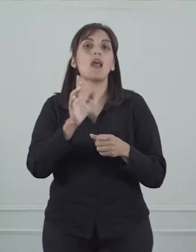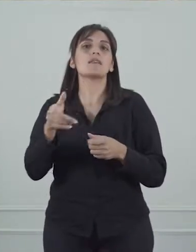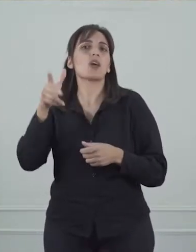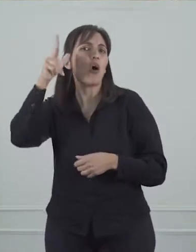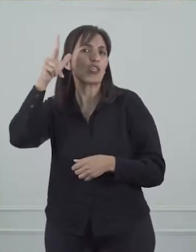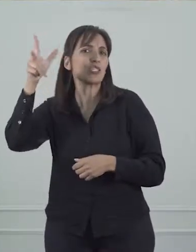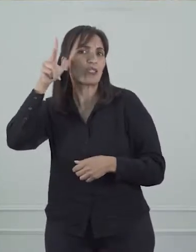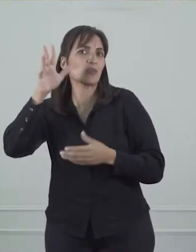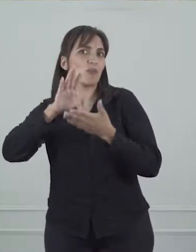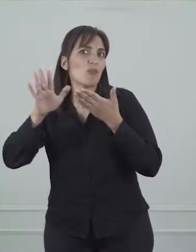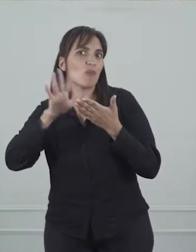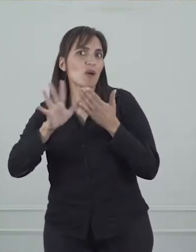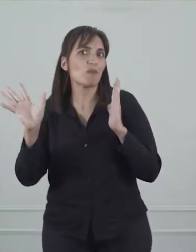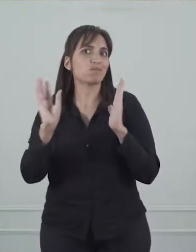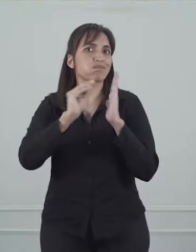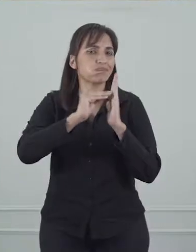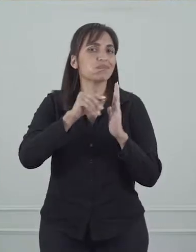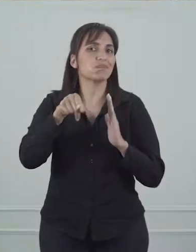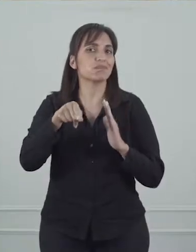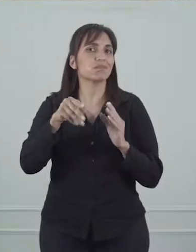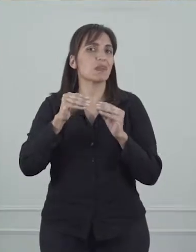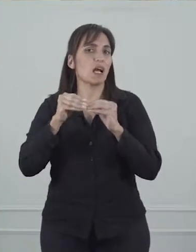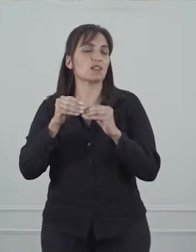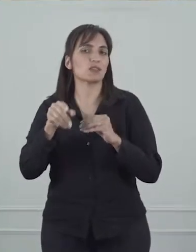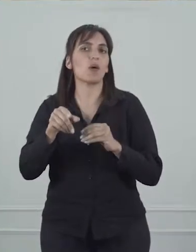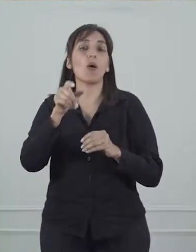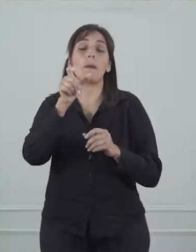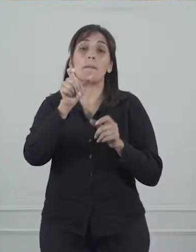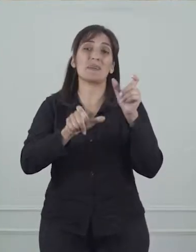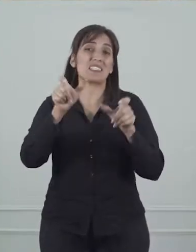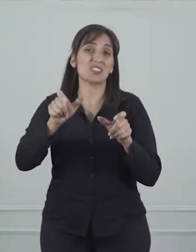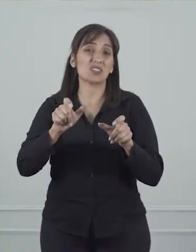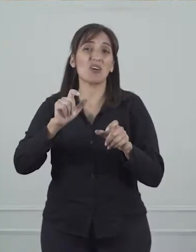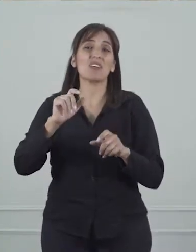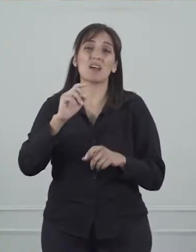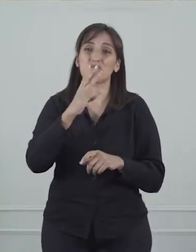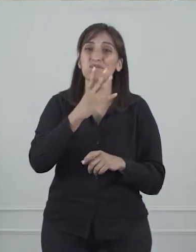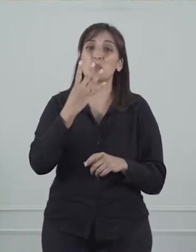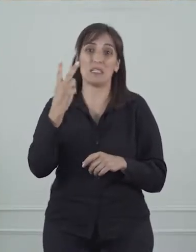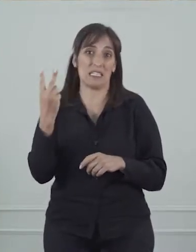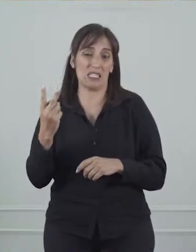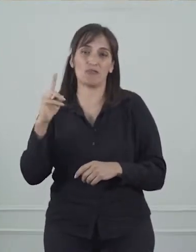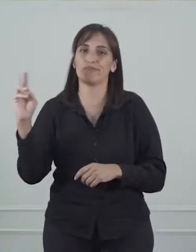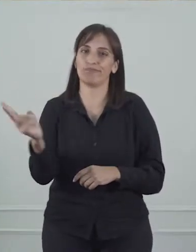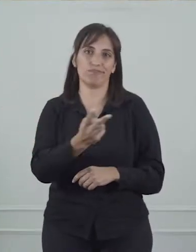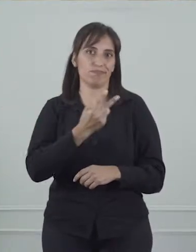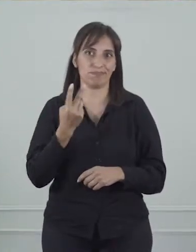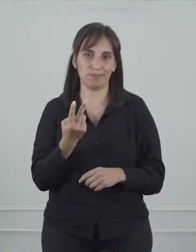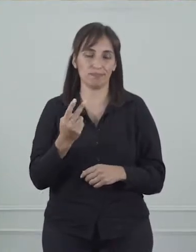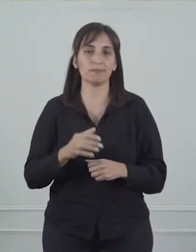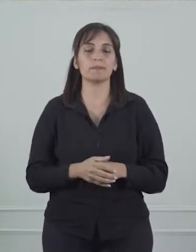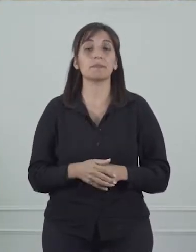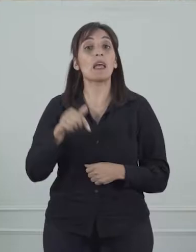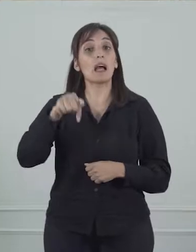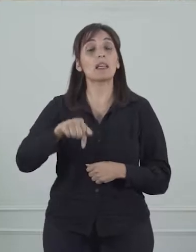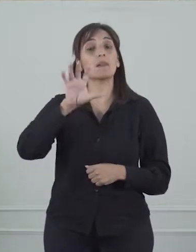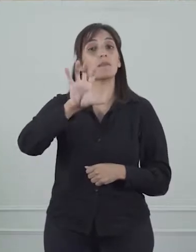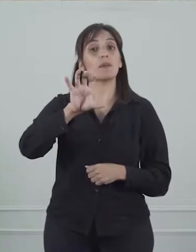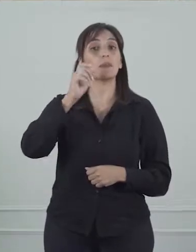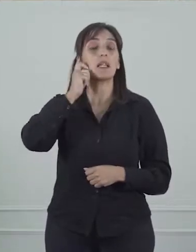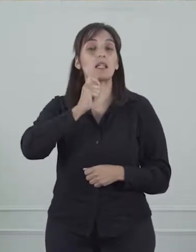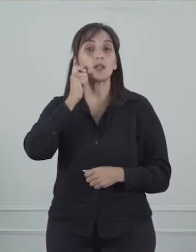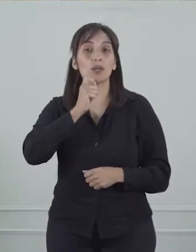casos en el día de la fecha, con 42 personas fallecidas. En relación a nuestra provincia,